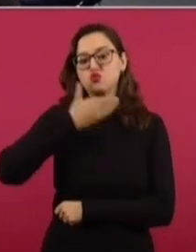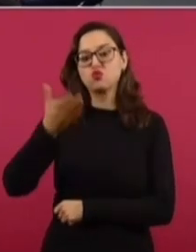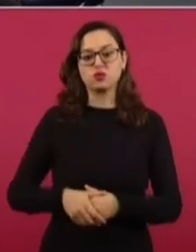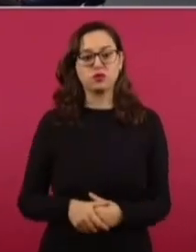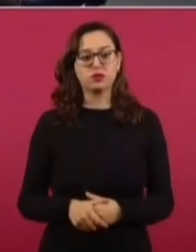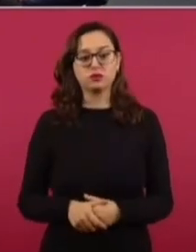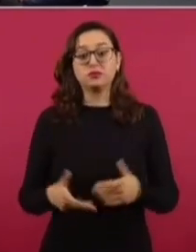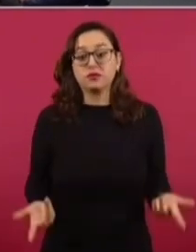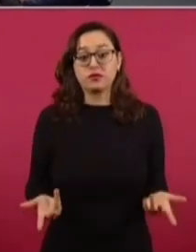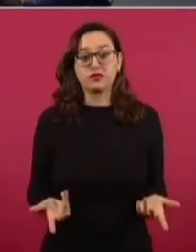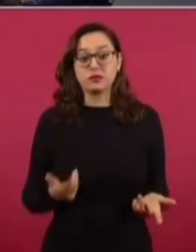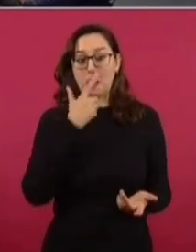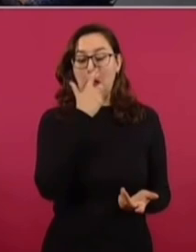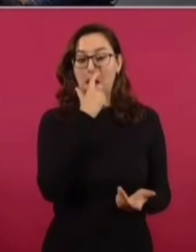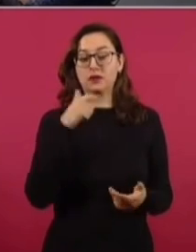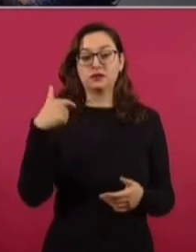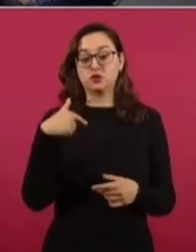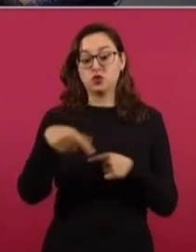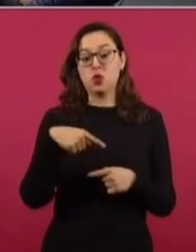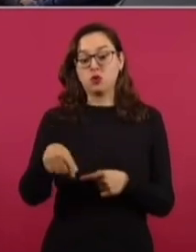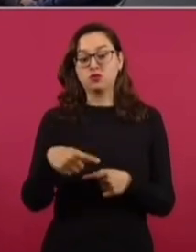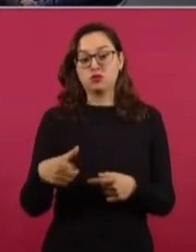del gobierno, no quiere decir que me vaya quedando.